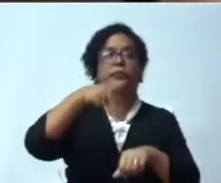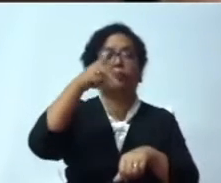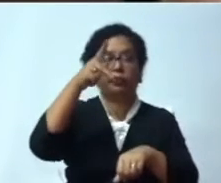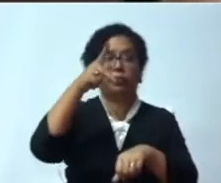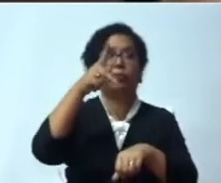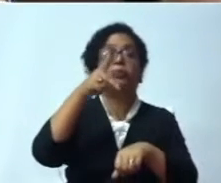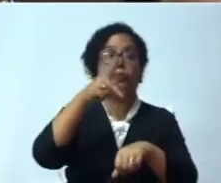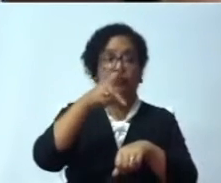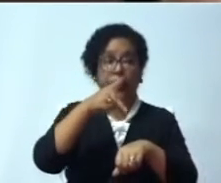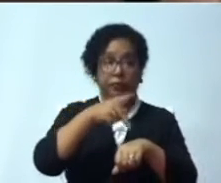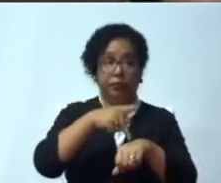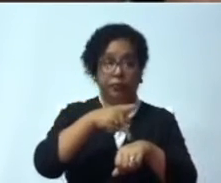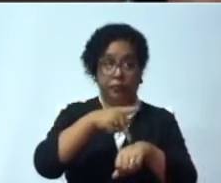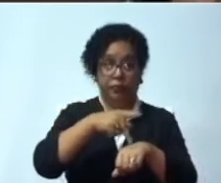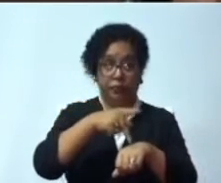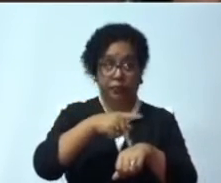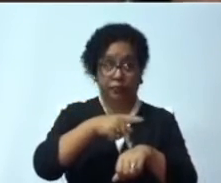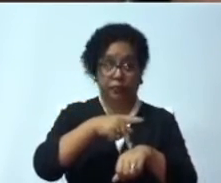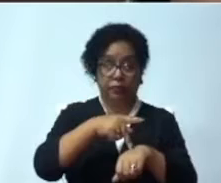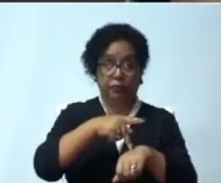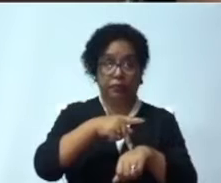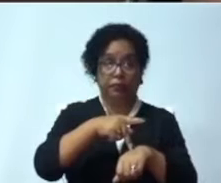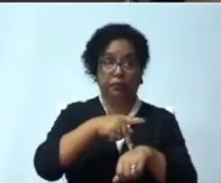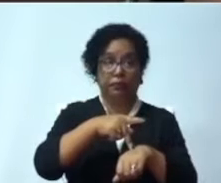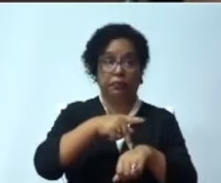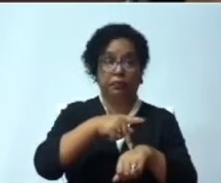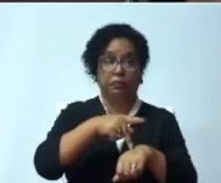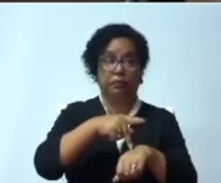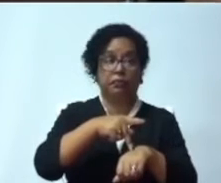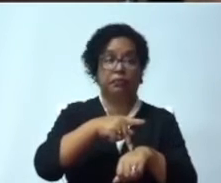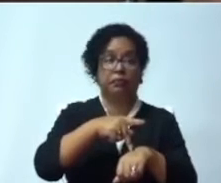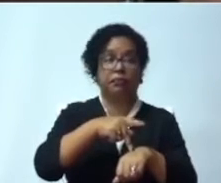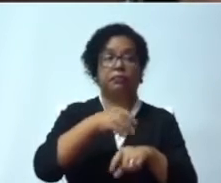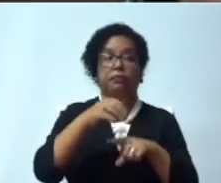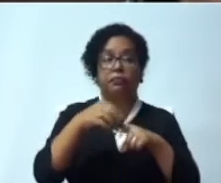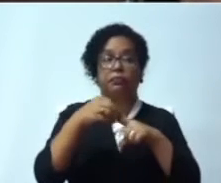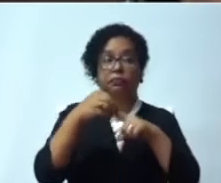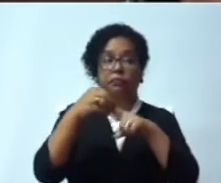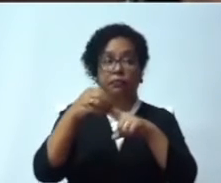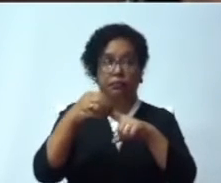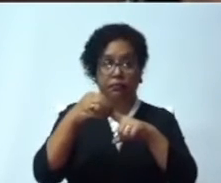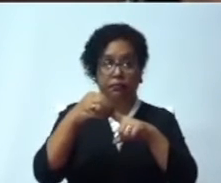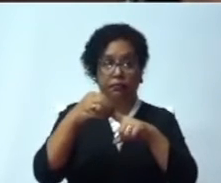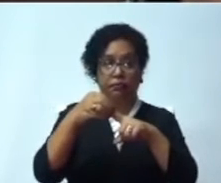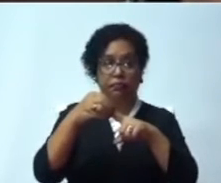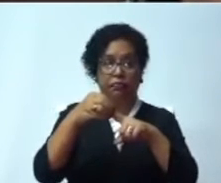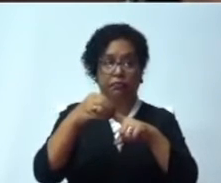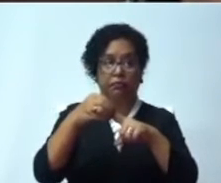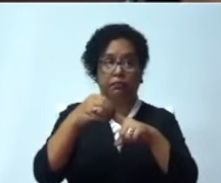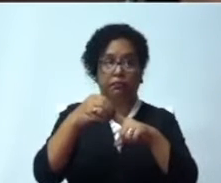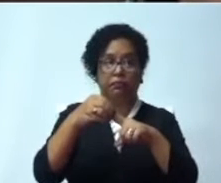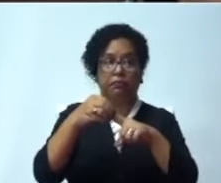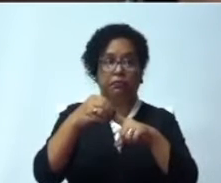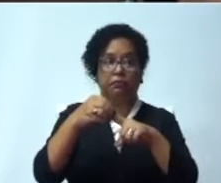particularmente para la región de San José de Matanzas. Se trata del camino vecinal